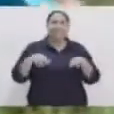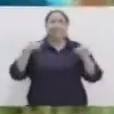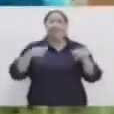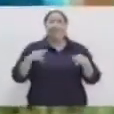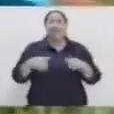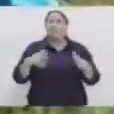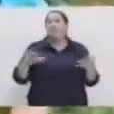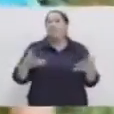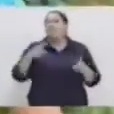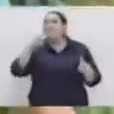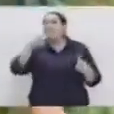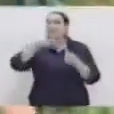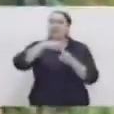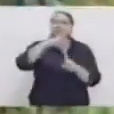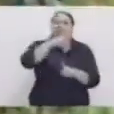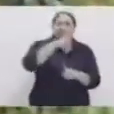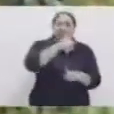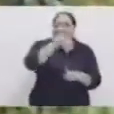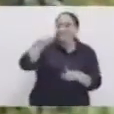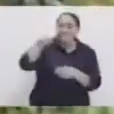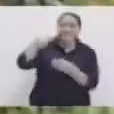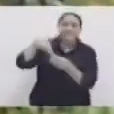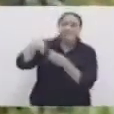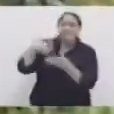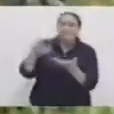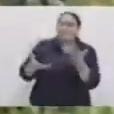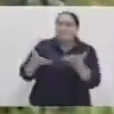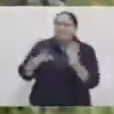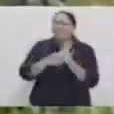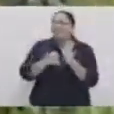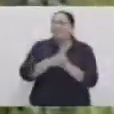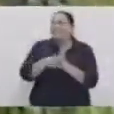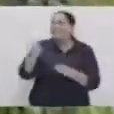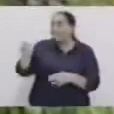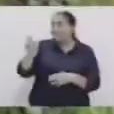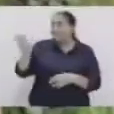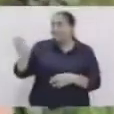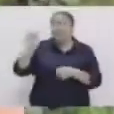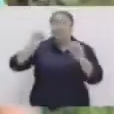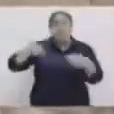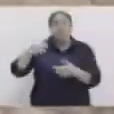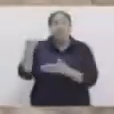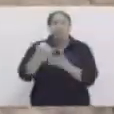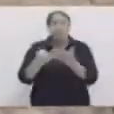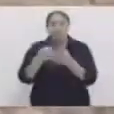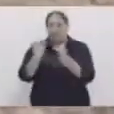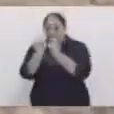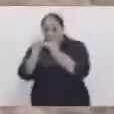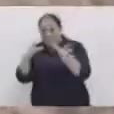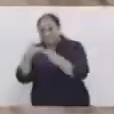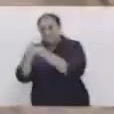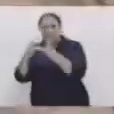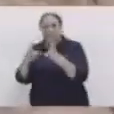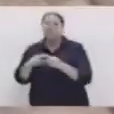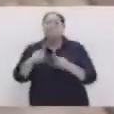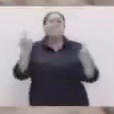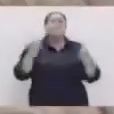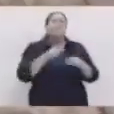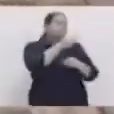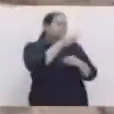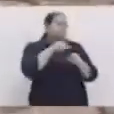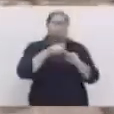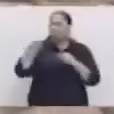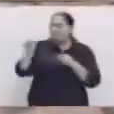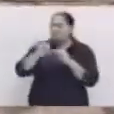familia. Por ejemplo, alguien que tenga eso en casa puede dibujar las flechas. Flechas en diferentes direcciones.